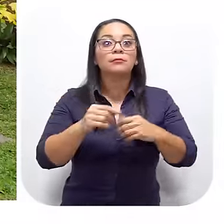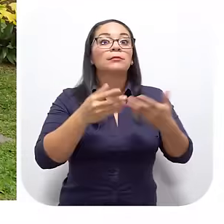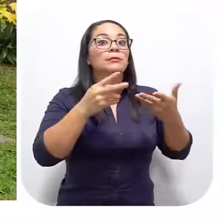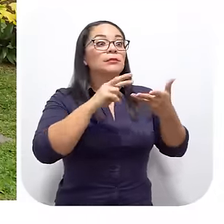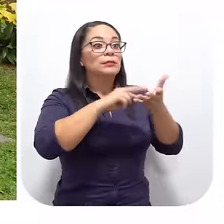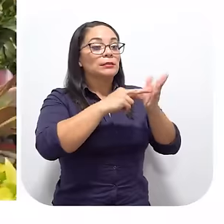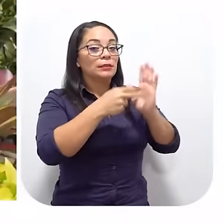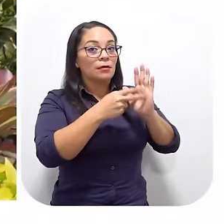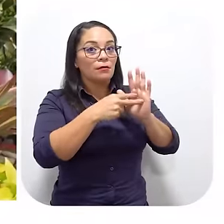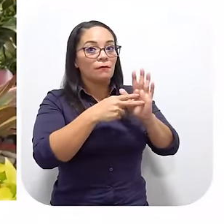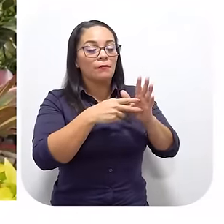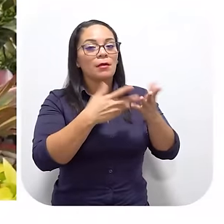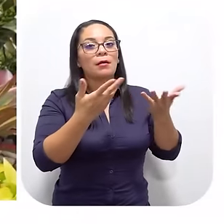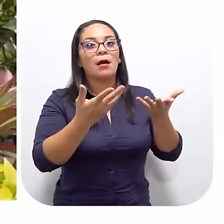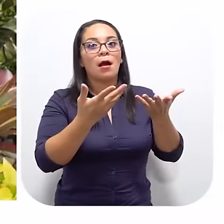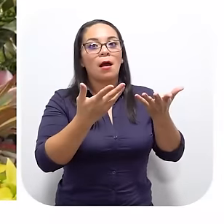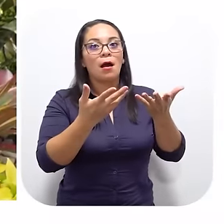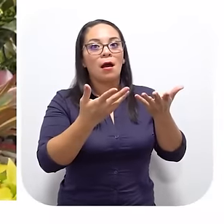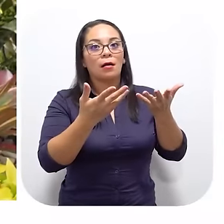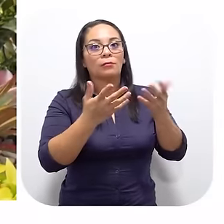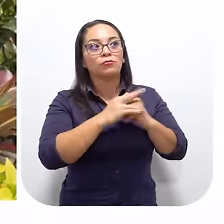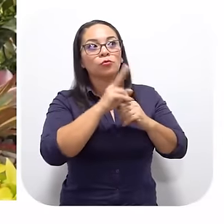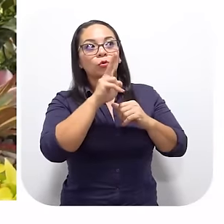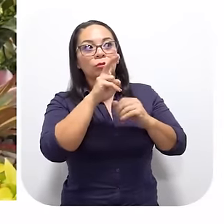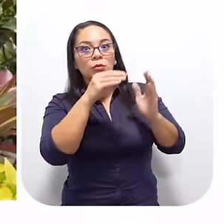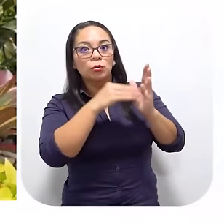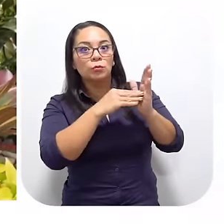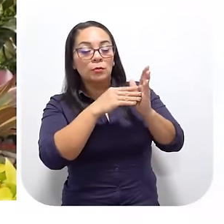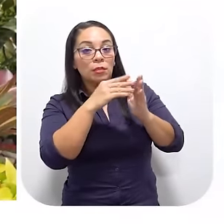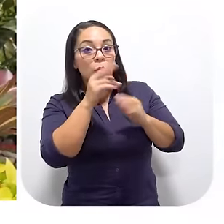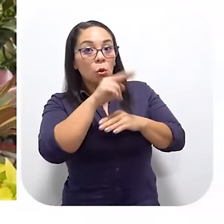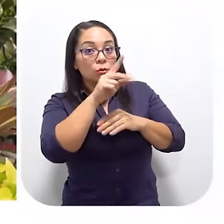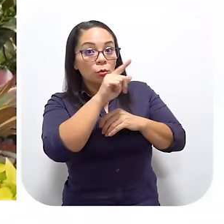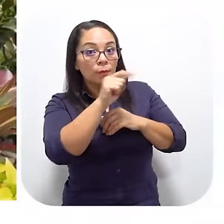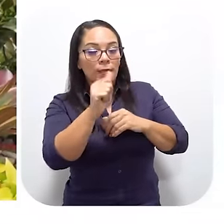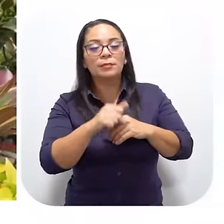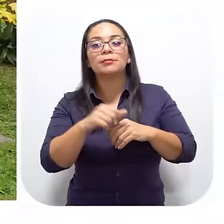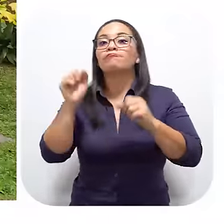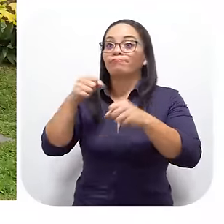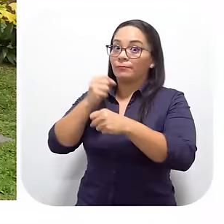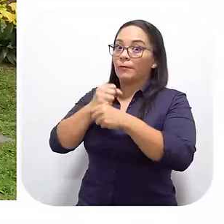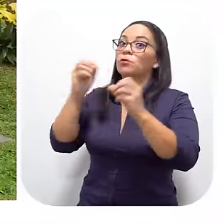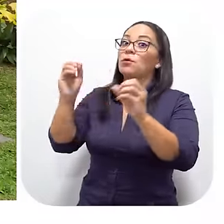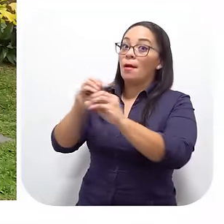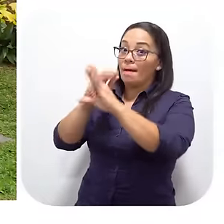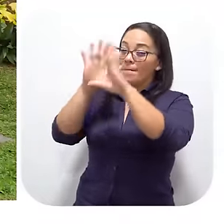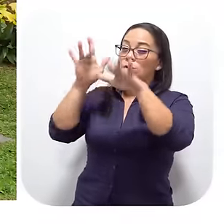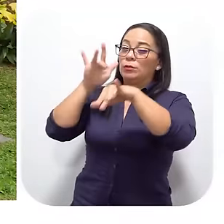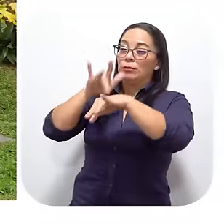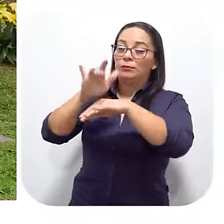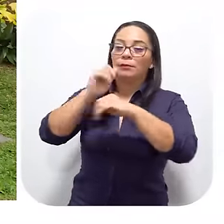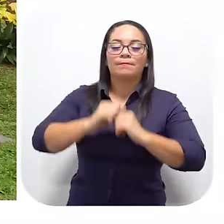menos Estamos hablando de alguien Que si le va bien Se gana doscientos mil pesos al mes Correcto Trabajando como usted lo acaba de describir De madrugada